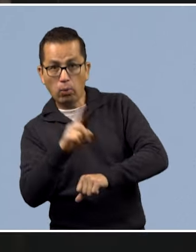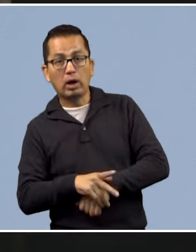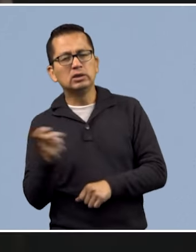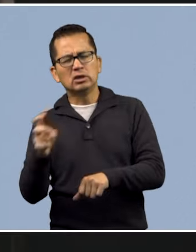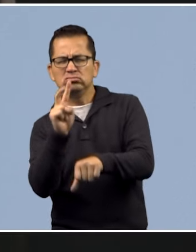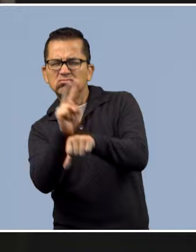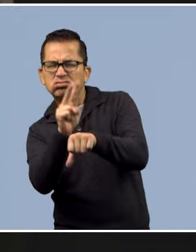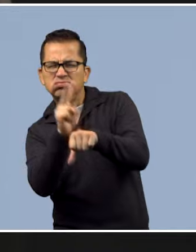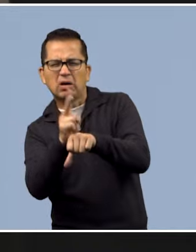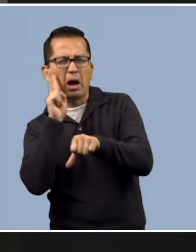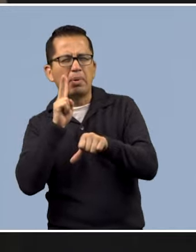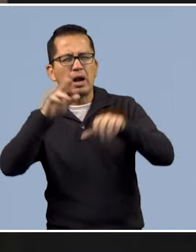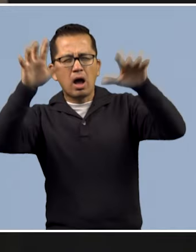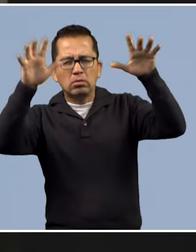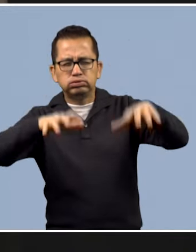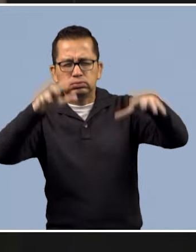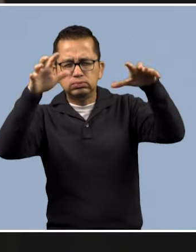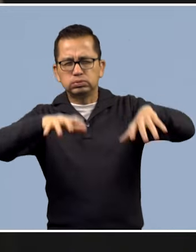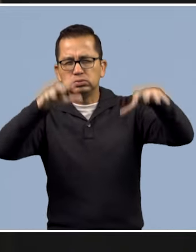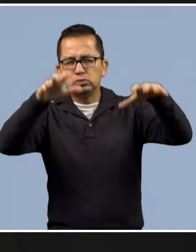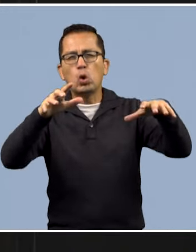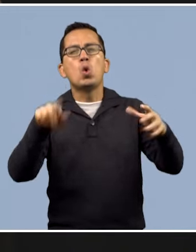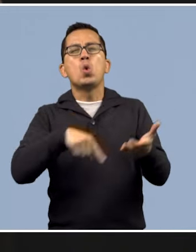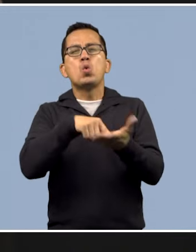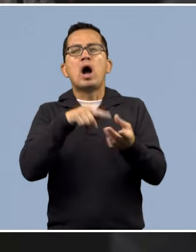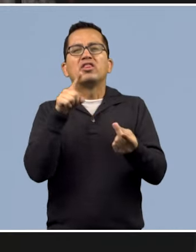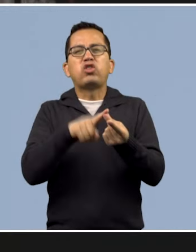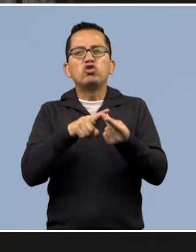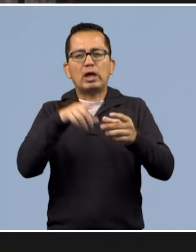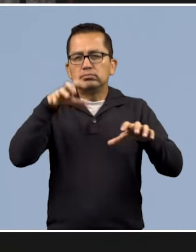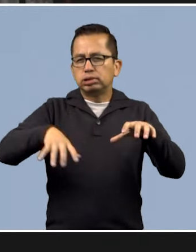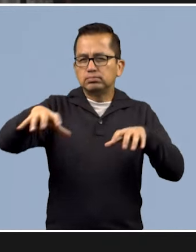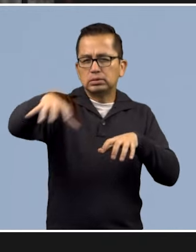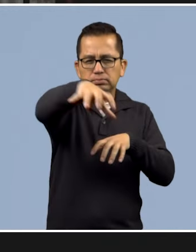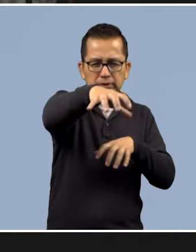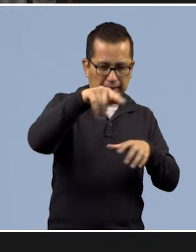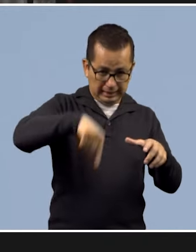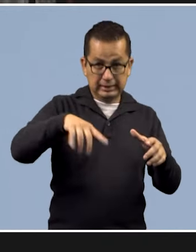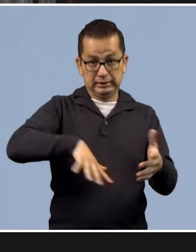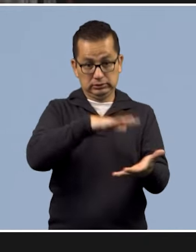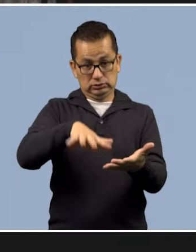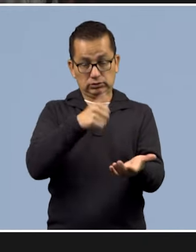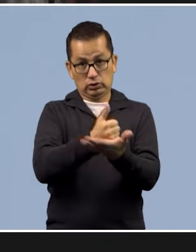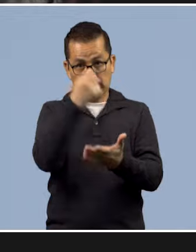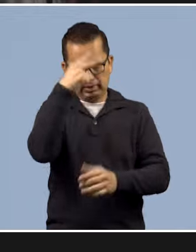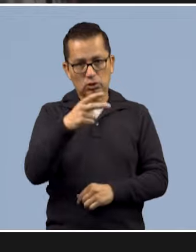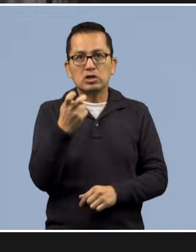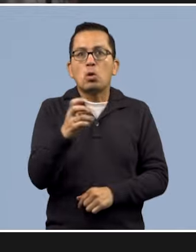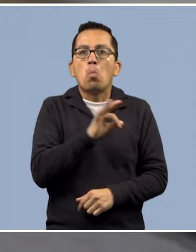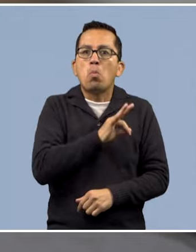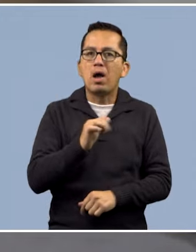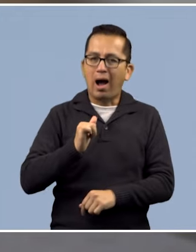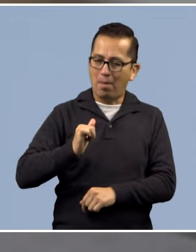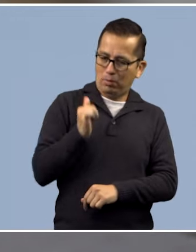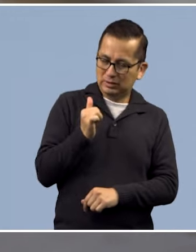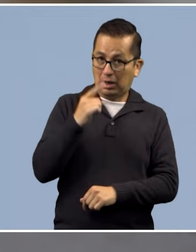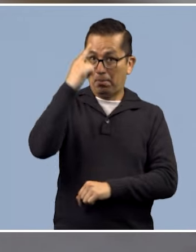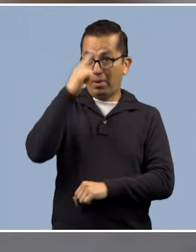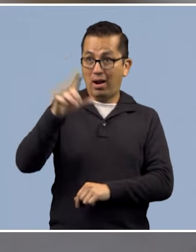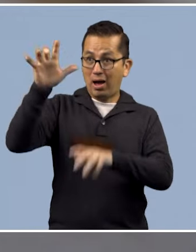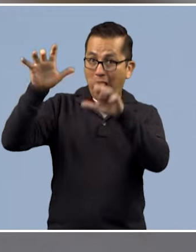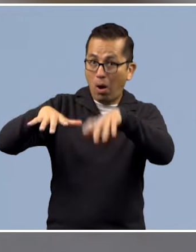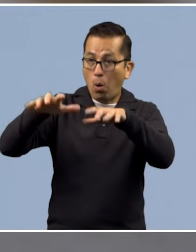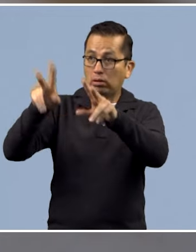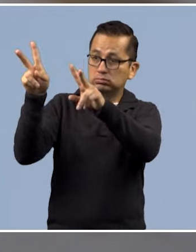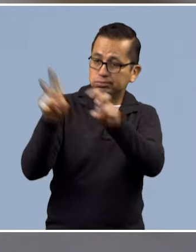tiempo real la lluvia para saber dónde habrá chubascos intensos en la Ciudad de México, tecnología que podría ser aprovechada para la cosecha